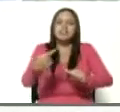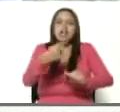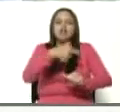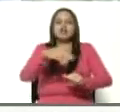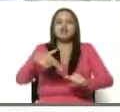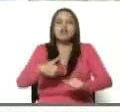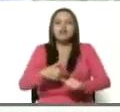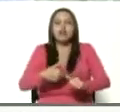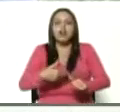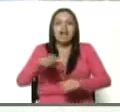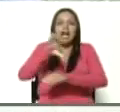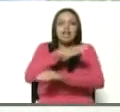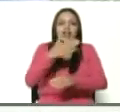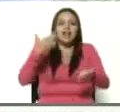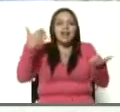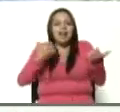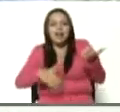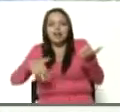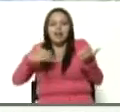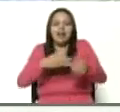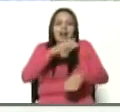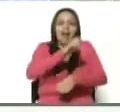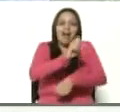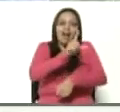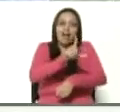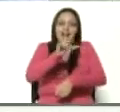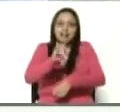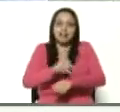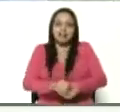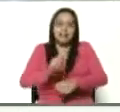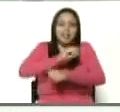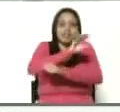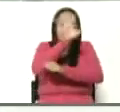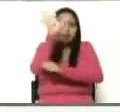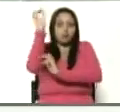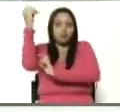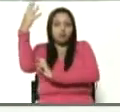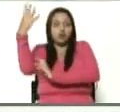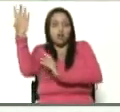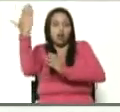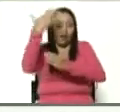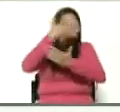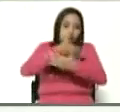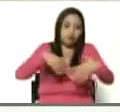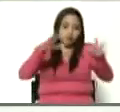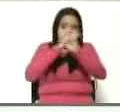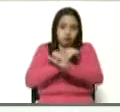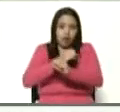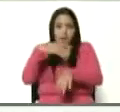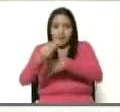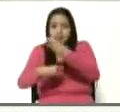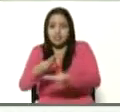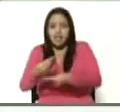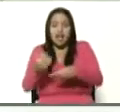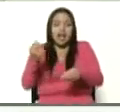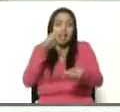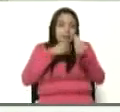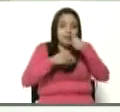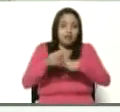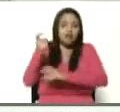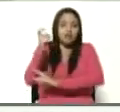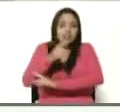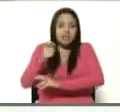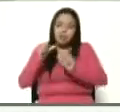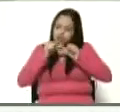Alí Primera, levantamos el sol y acostamos el sol para producir los alimentos que necesitamos